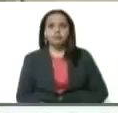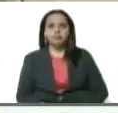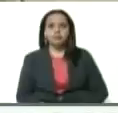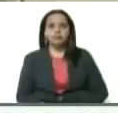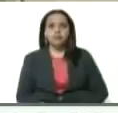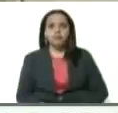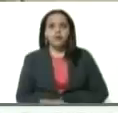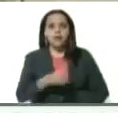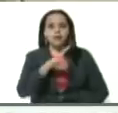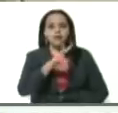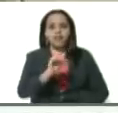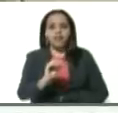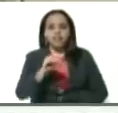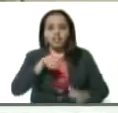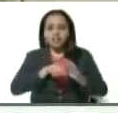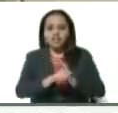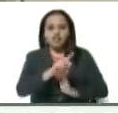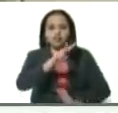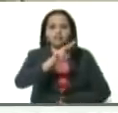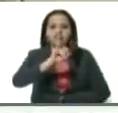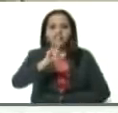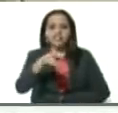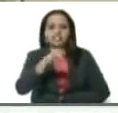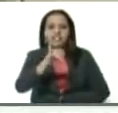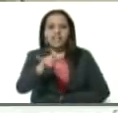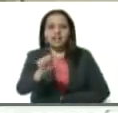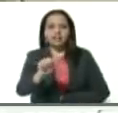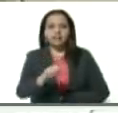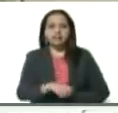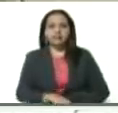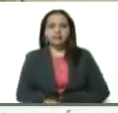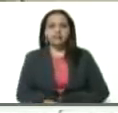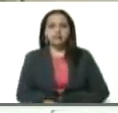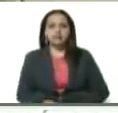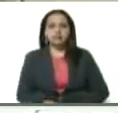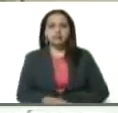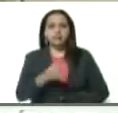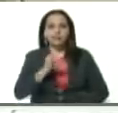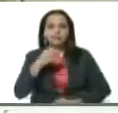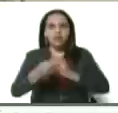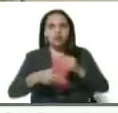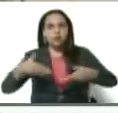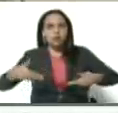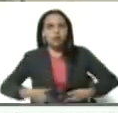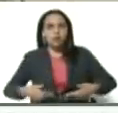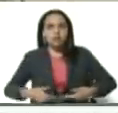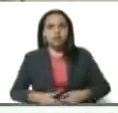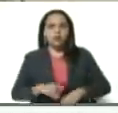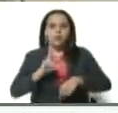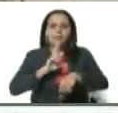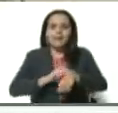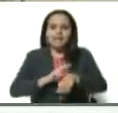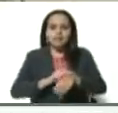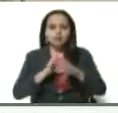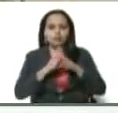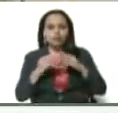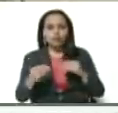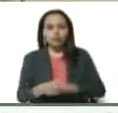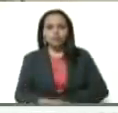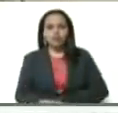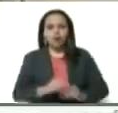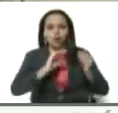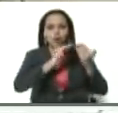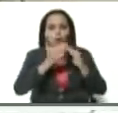Veinte del Vigía. Veinte Sigue sonando el Vigía. El Vigía. Ahí estamos haciendo un gran esfuerzo. Con los médicos, las médicas. Las